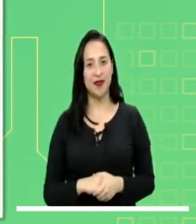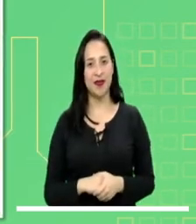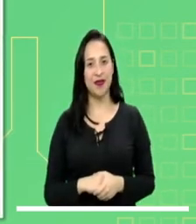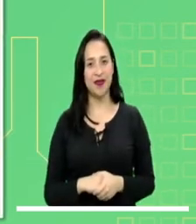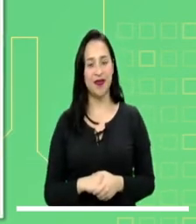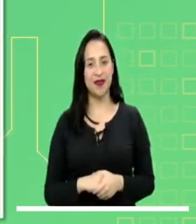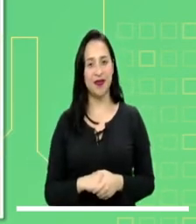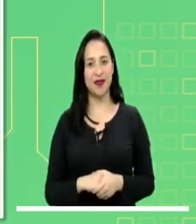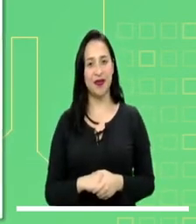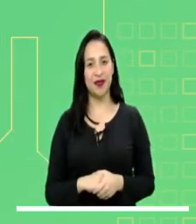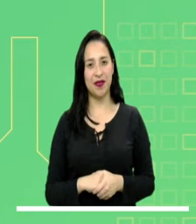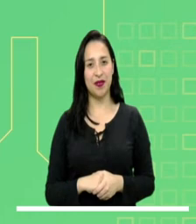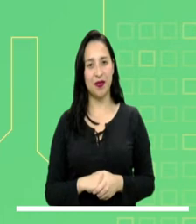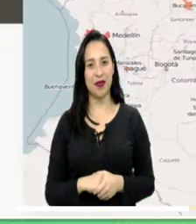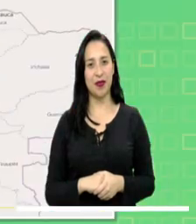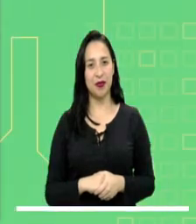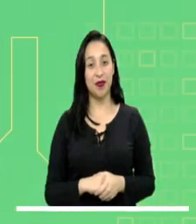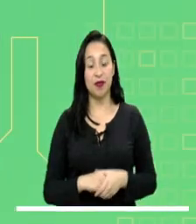Orinoquía.